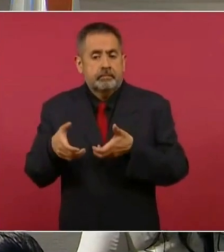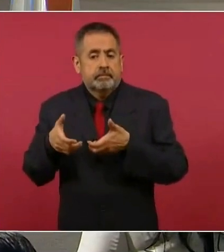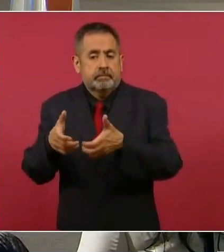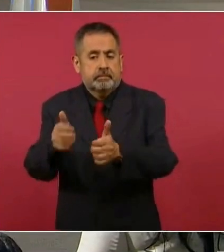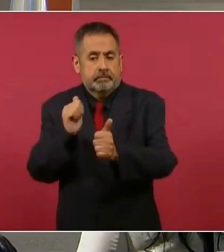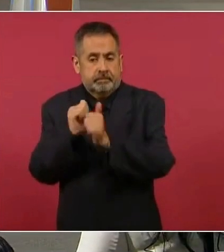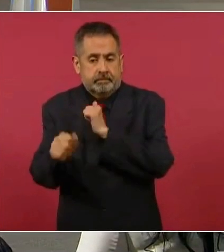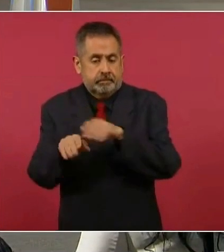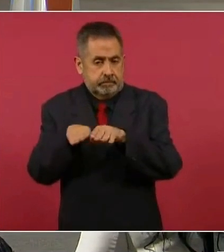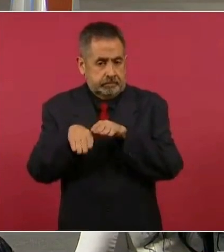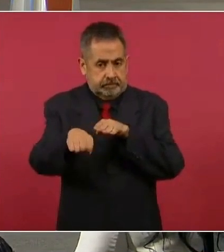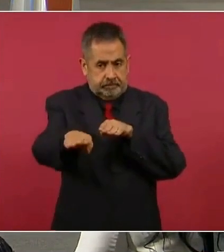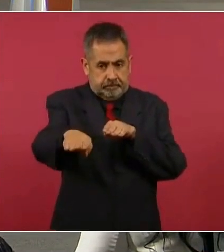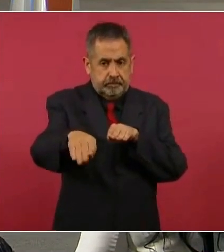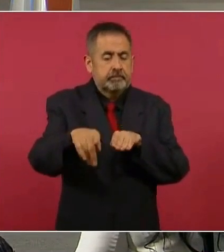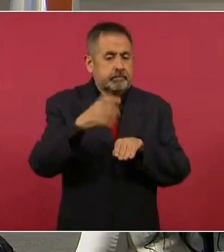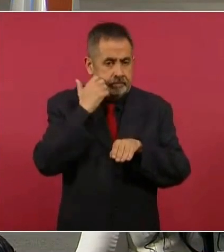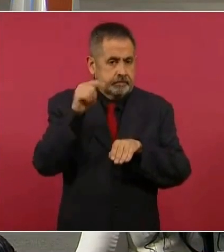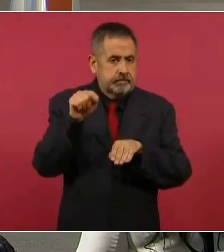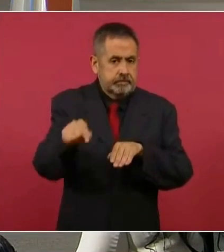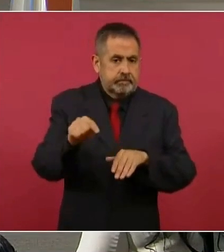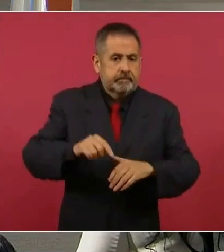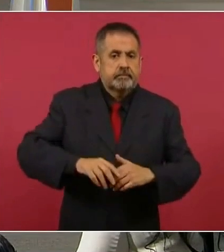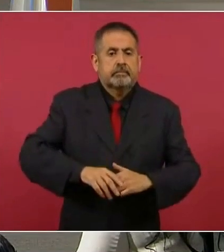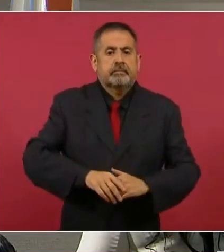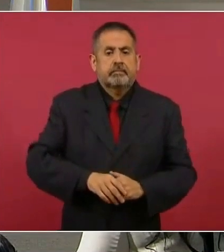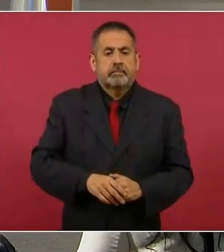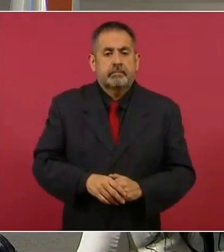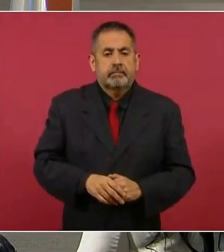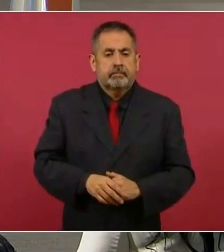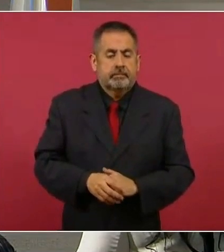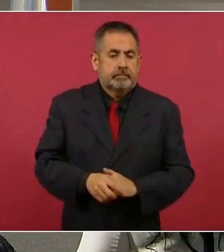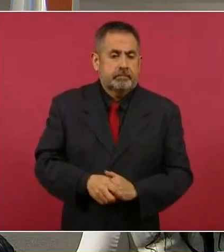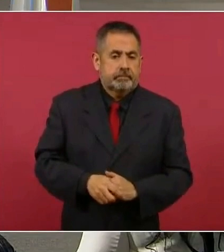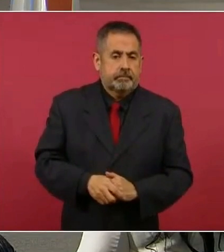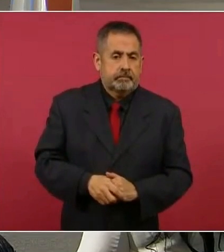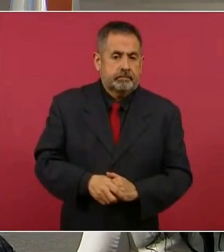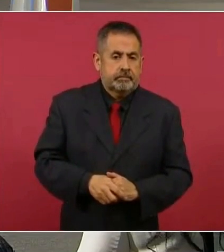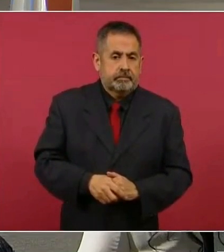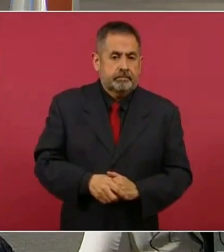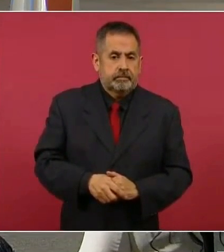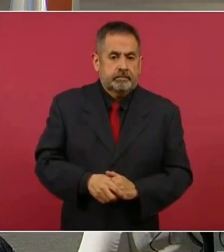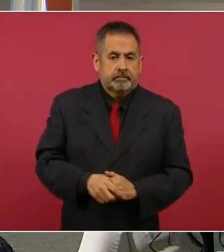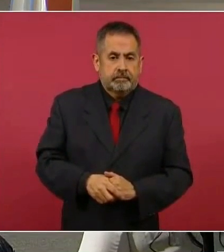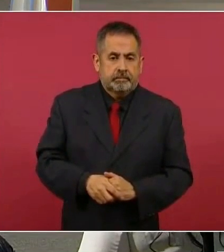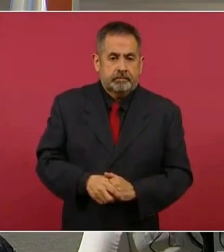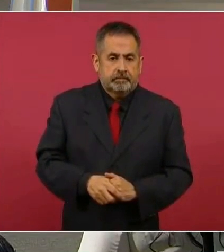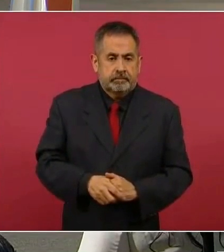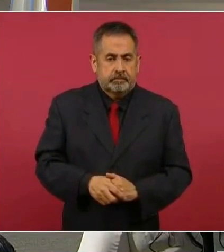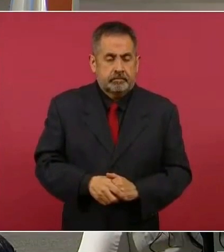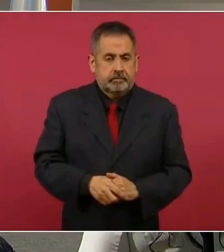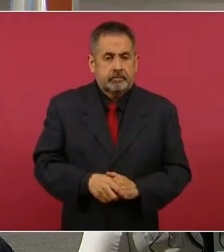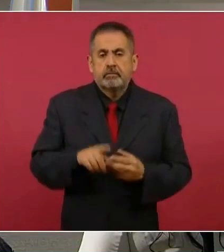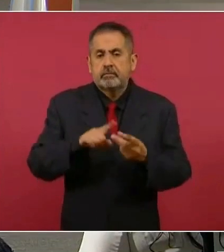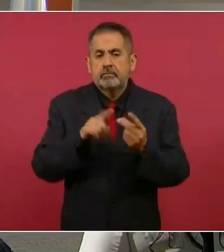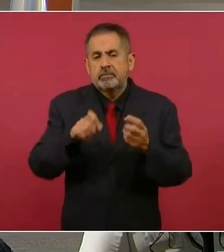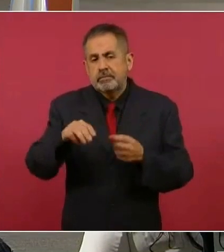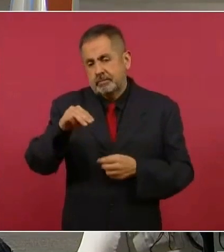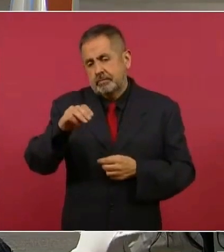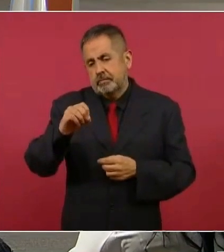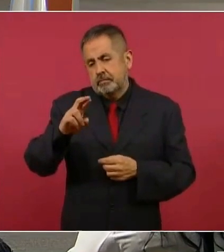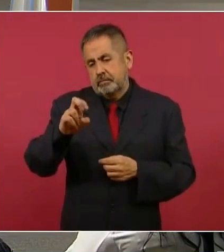para acá, donde está Morelos.